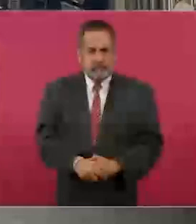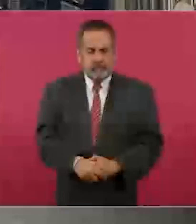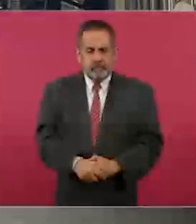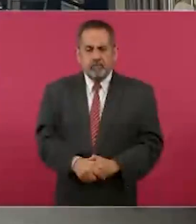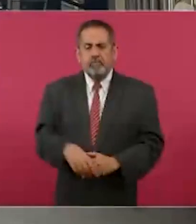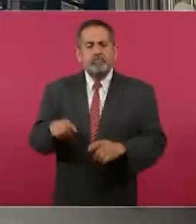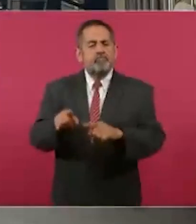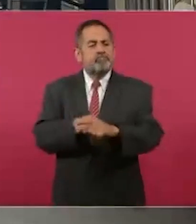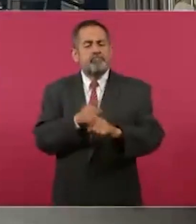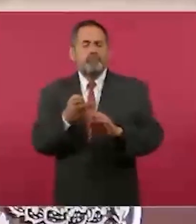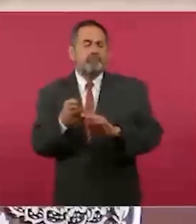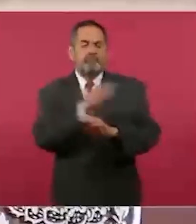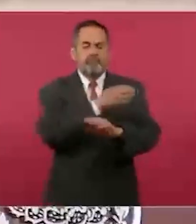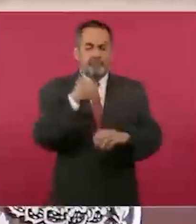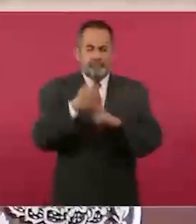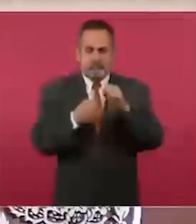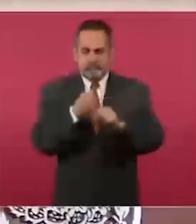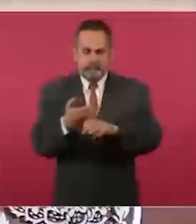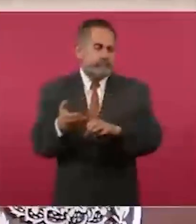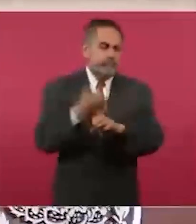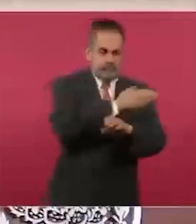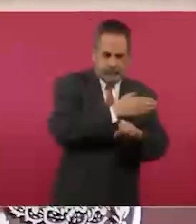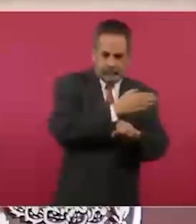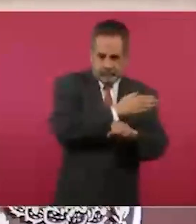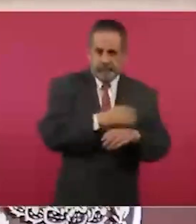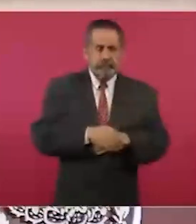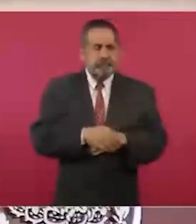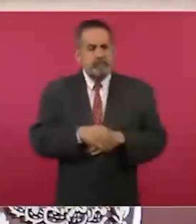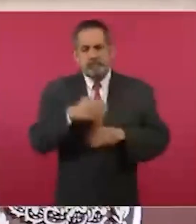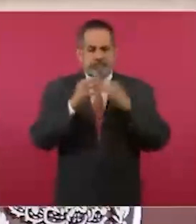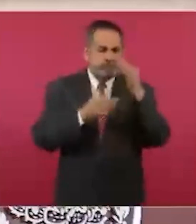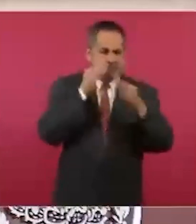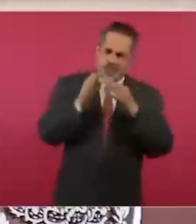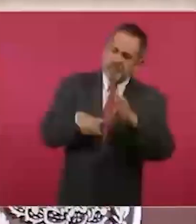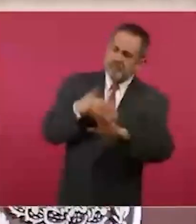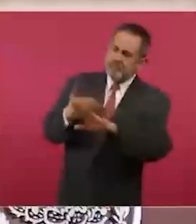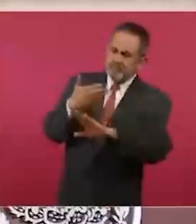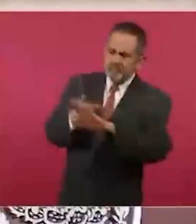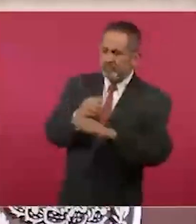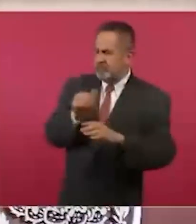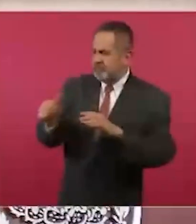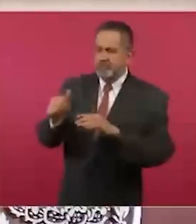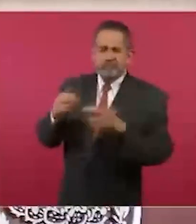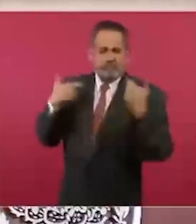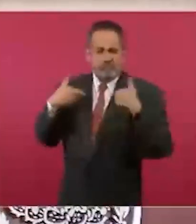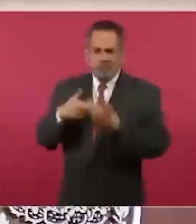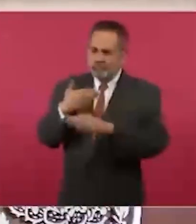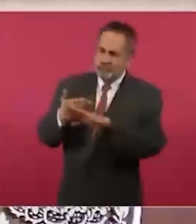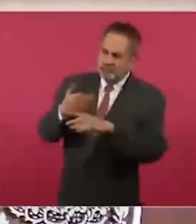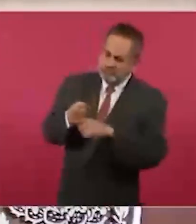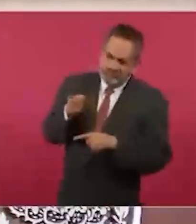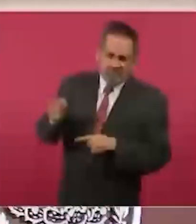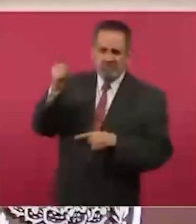¿Jornada de la SEP contra las prevenciones? ¿En qué consiste y qué talleres tendrá? Leticia Ramírez, titular de la Secretaría de Educación Pública, se